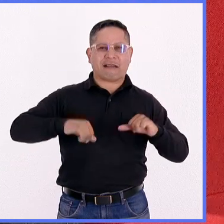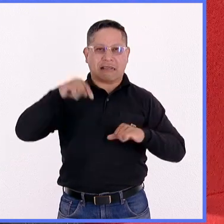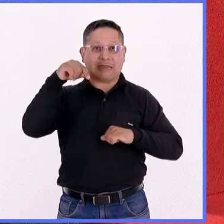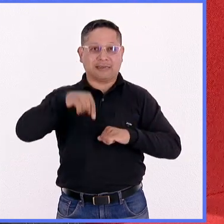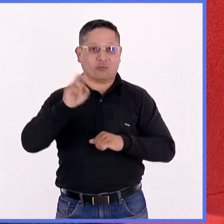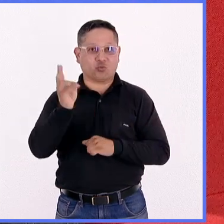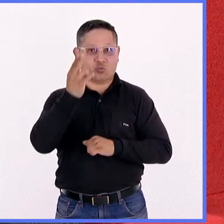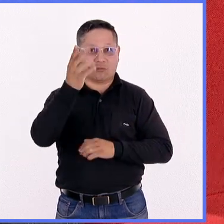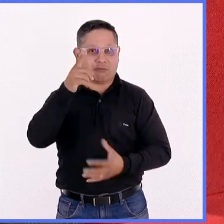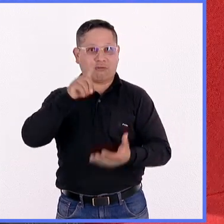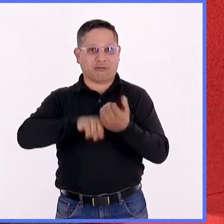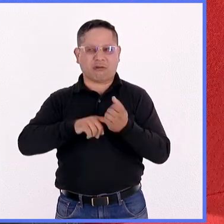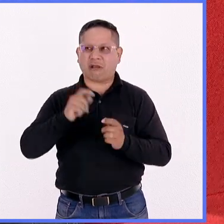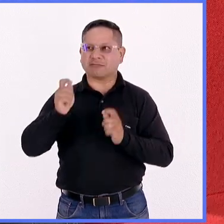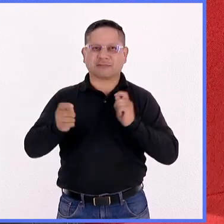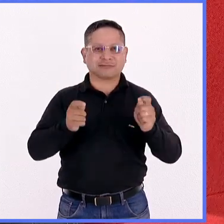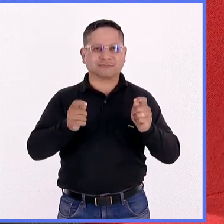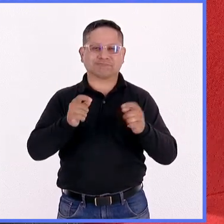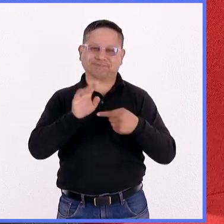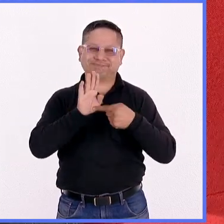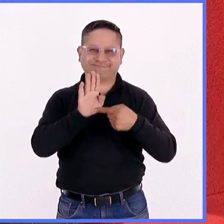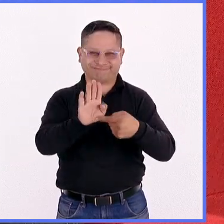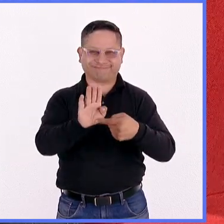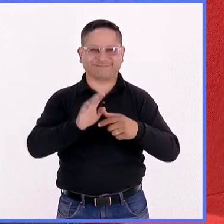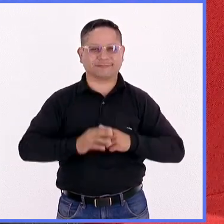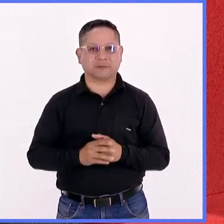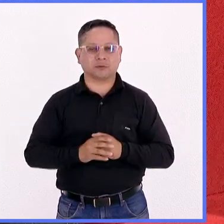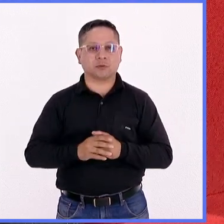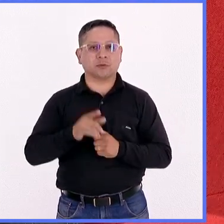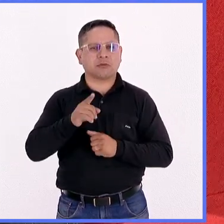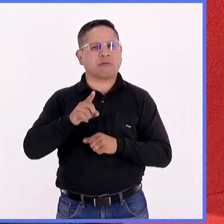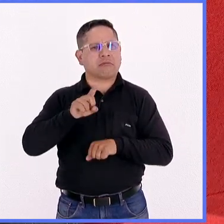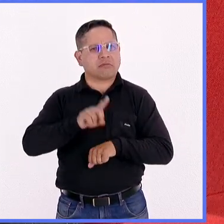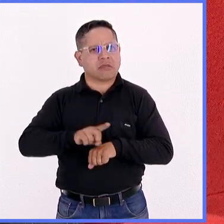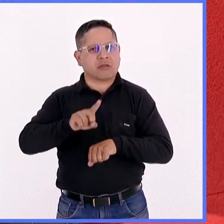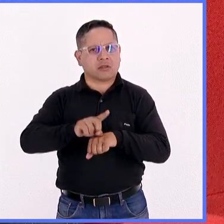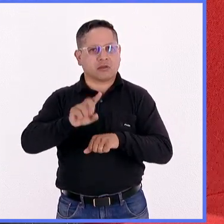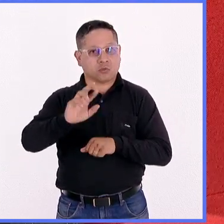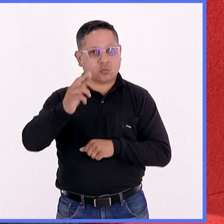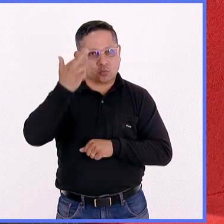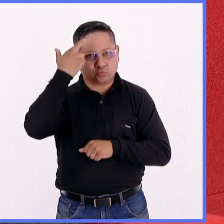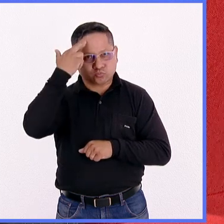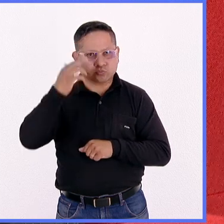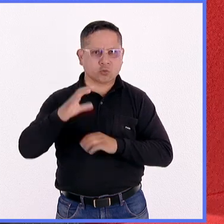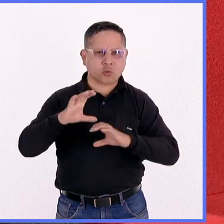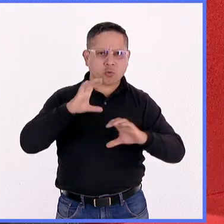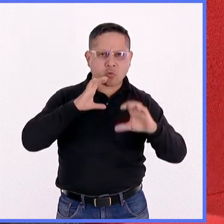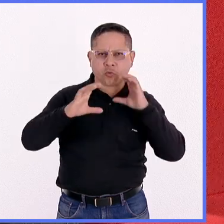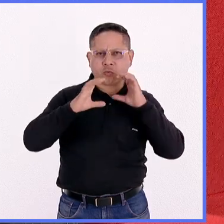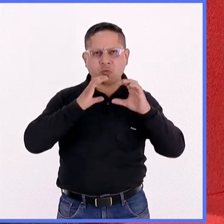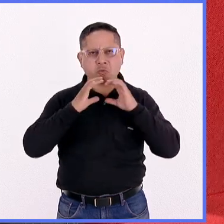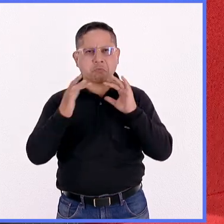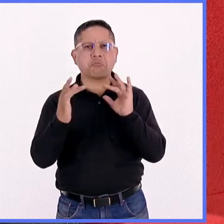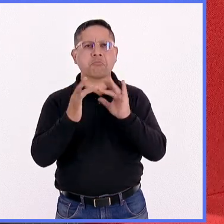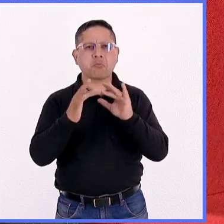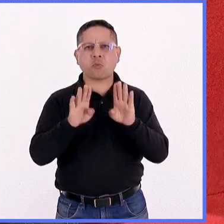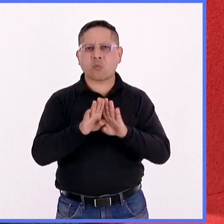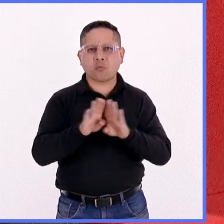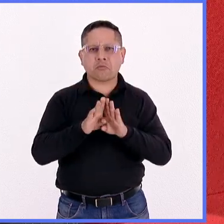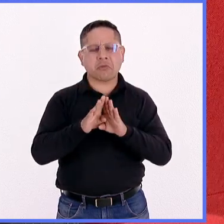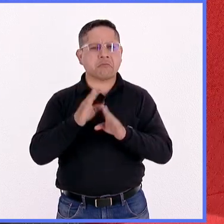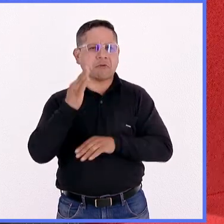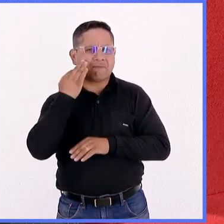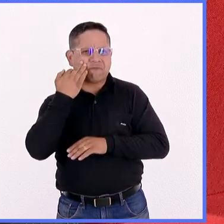interior de nuestra Universidad Nacional Autónoma de México. Como cada día les recordamos que podemos estar en contacto a través de nuestras redes